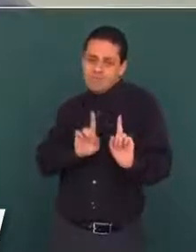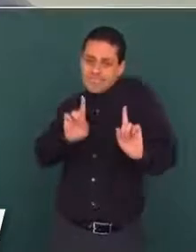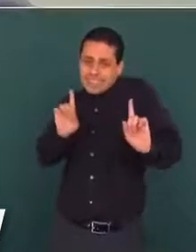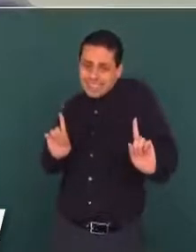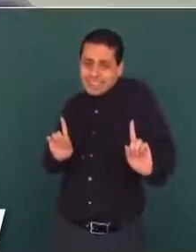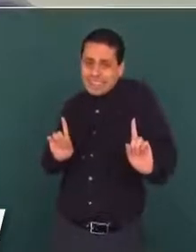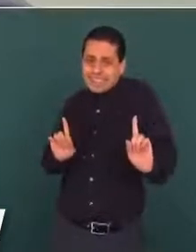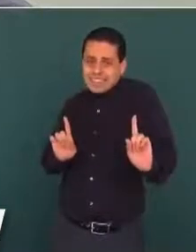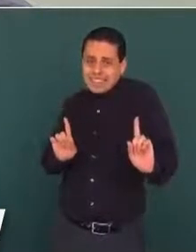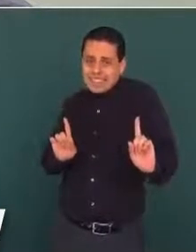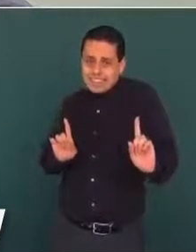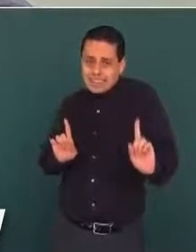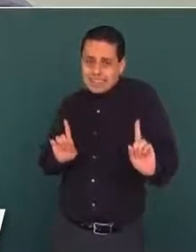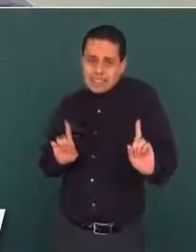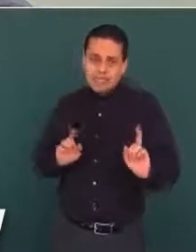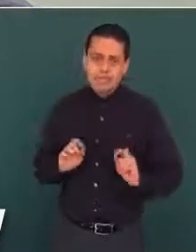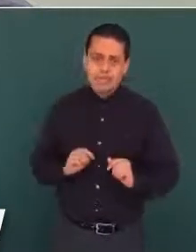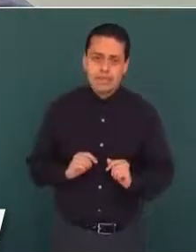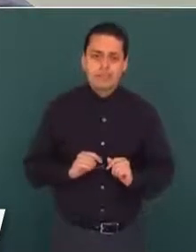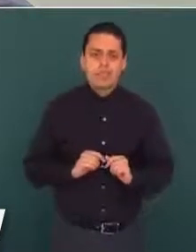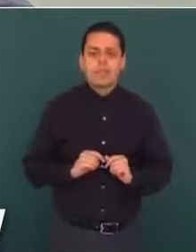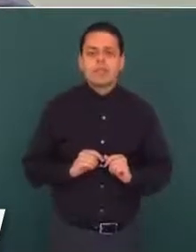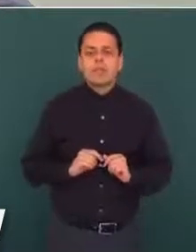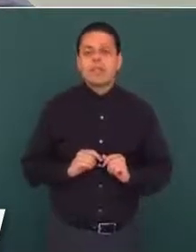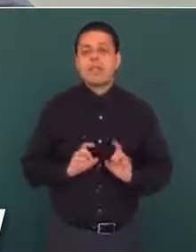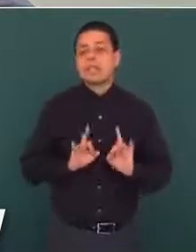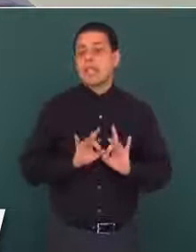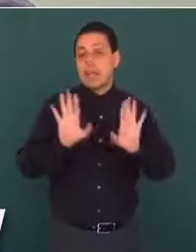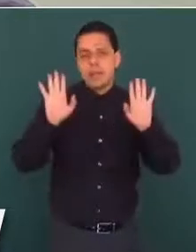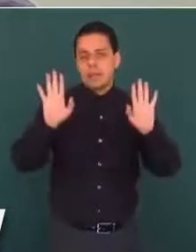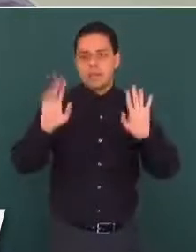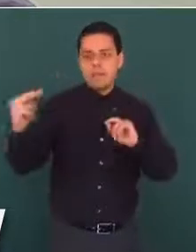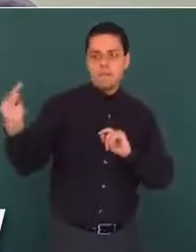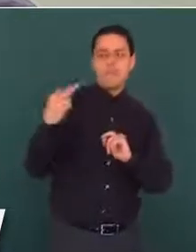por si acaso.